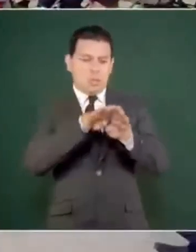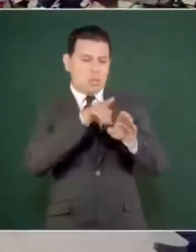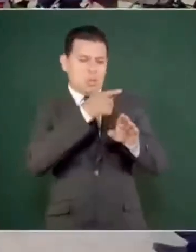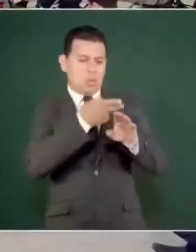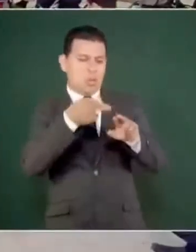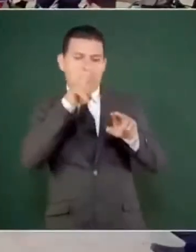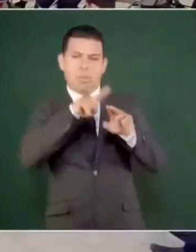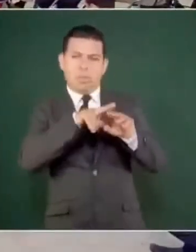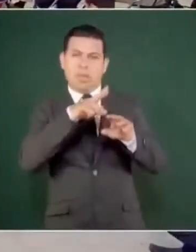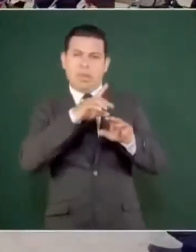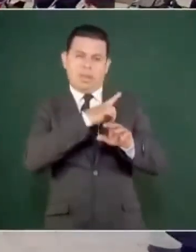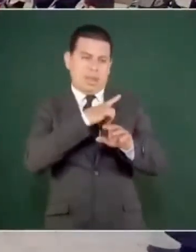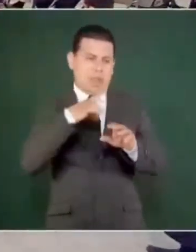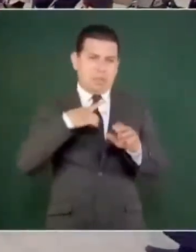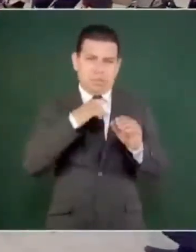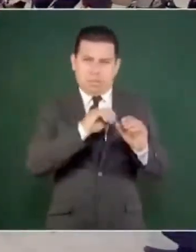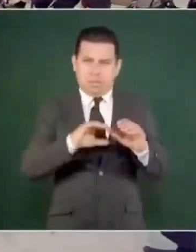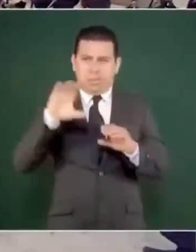Es decir,